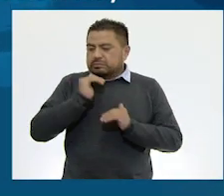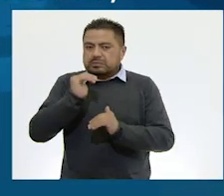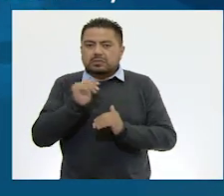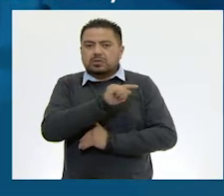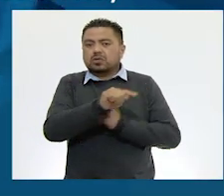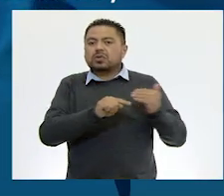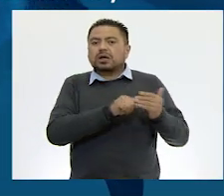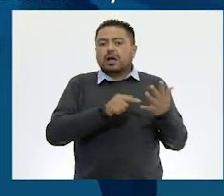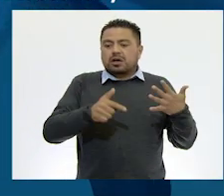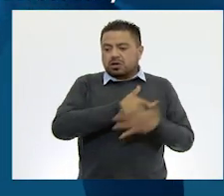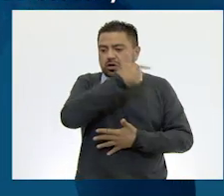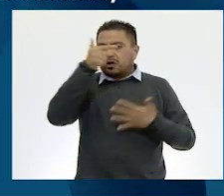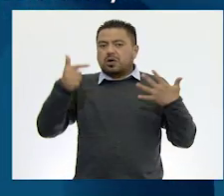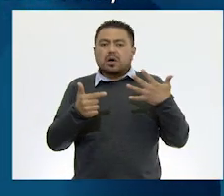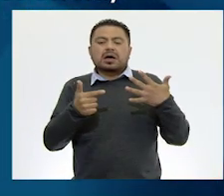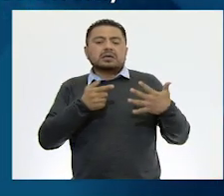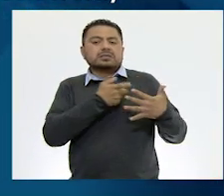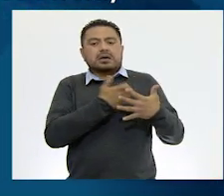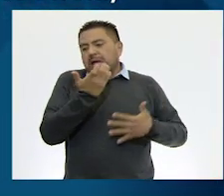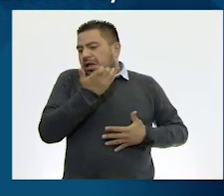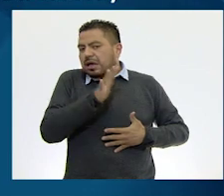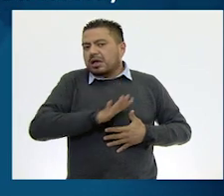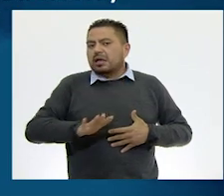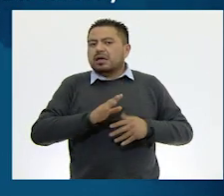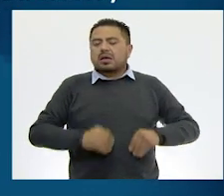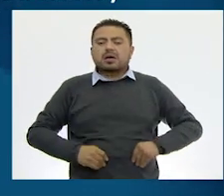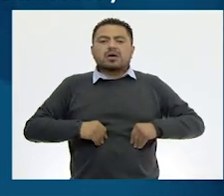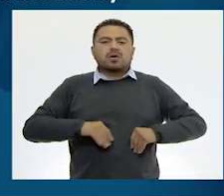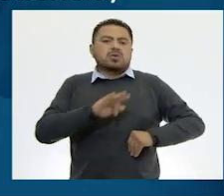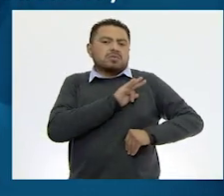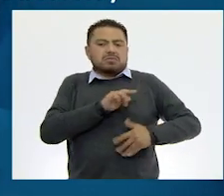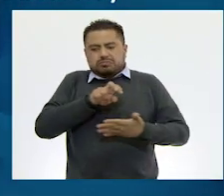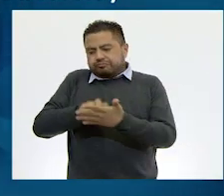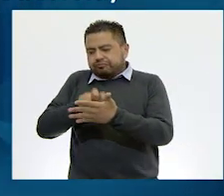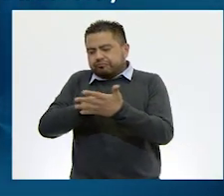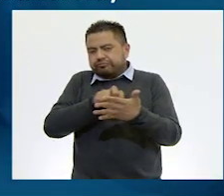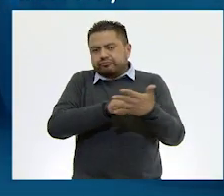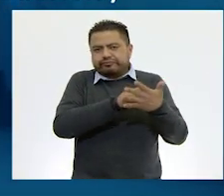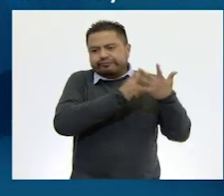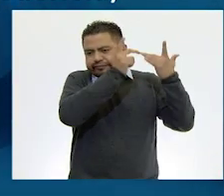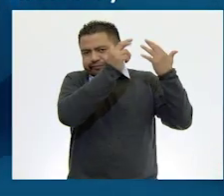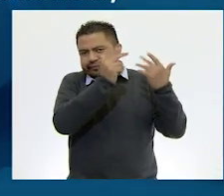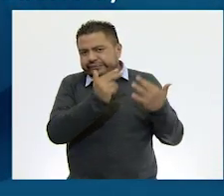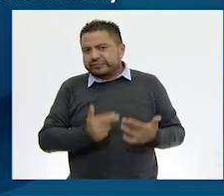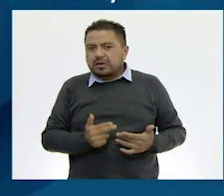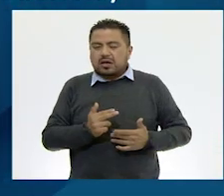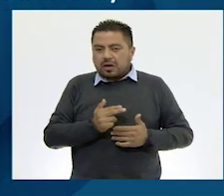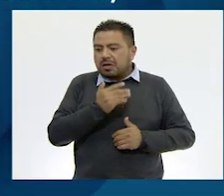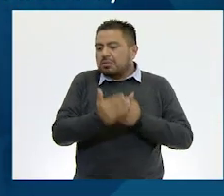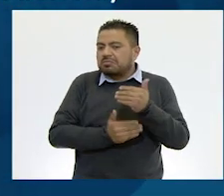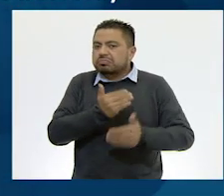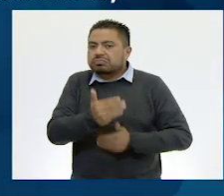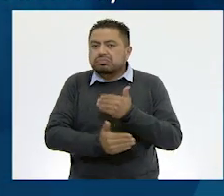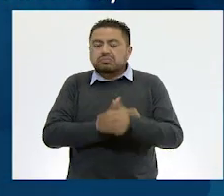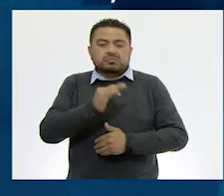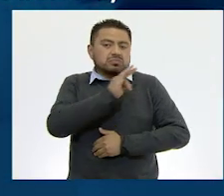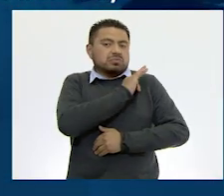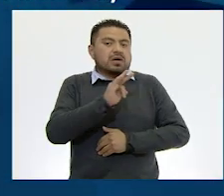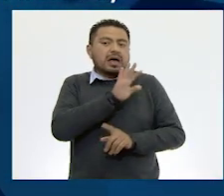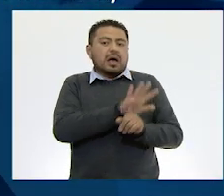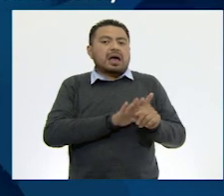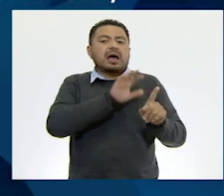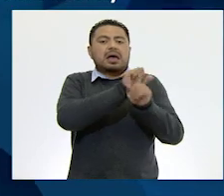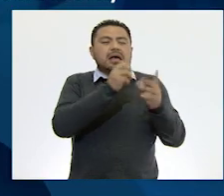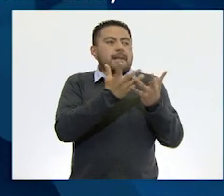en zonas geográficas, su hábitat puede ser modificado o destruido y, en consecuencia, pueden llegar